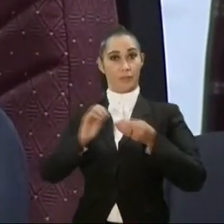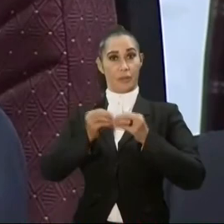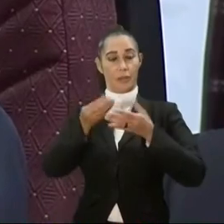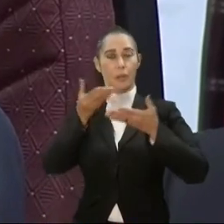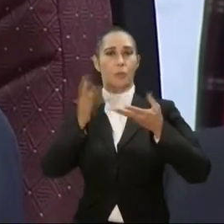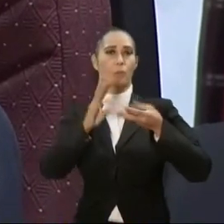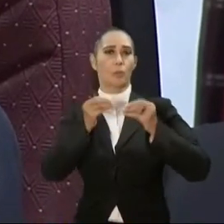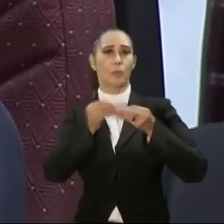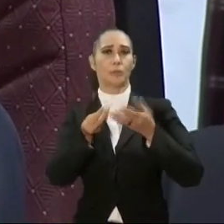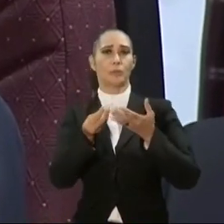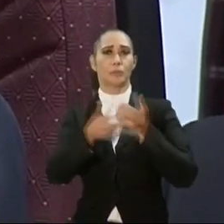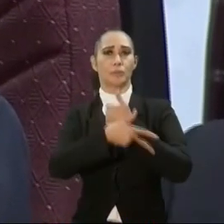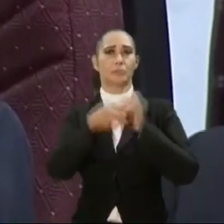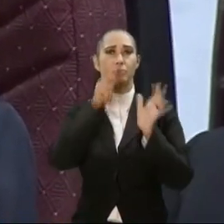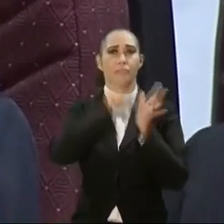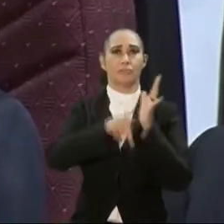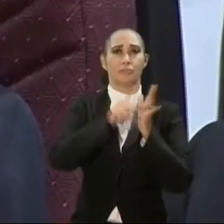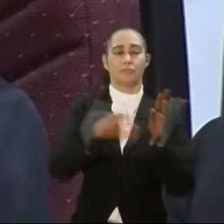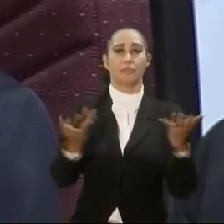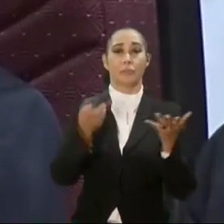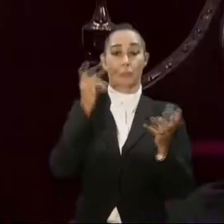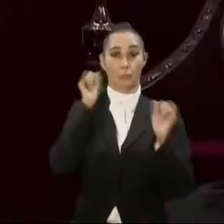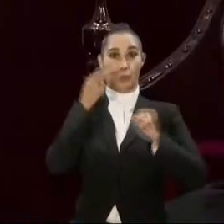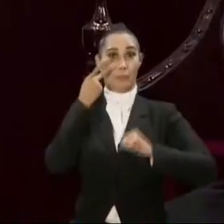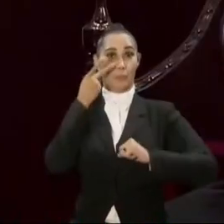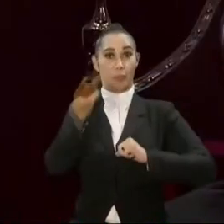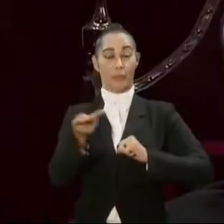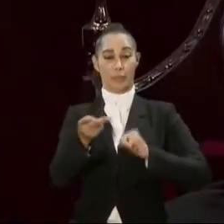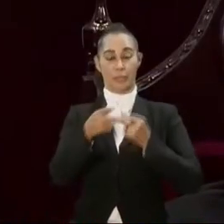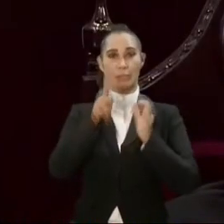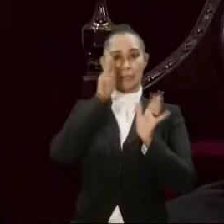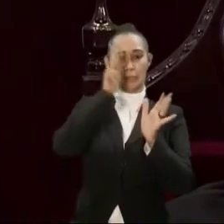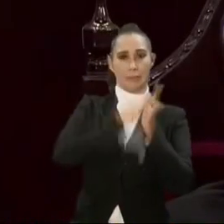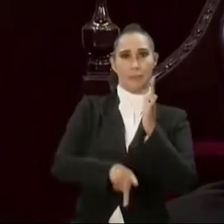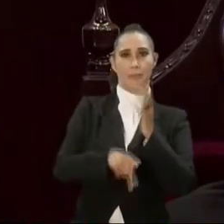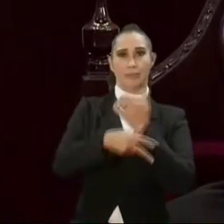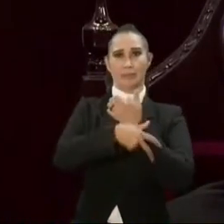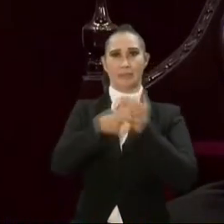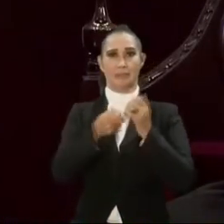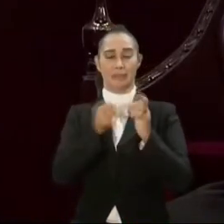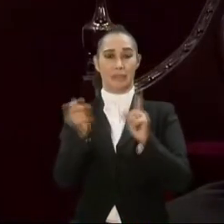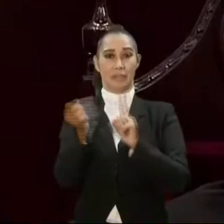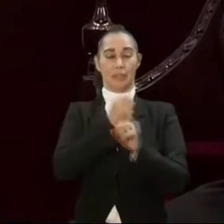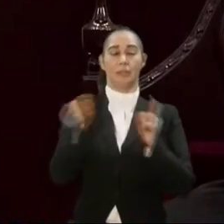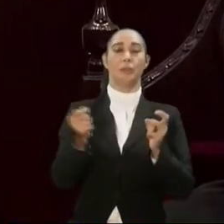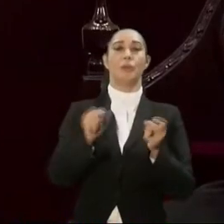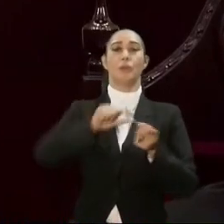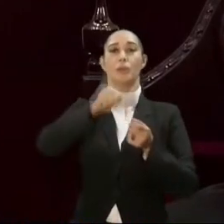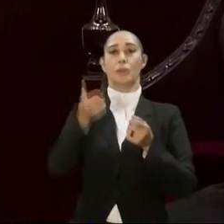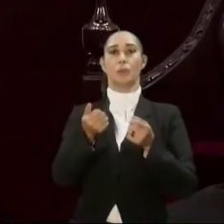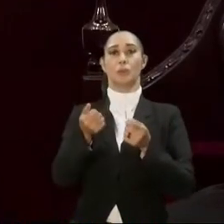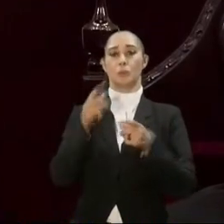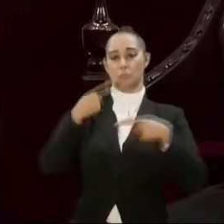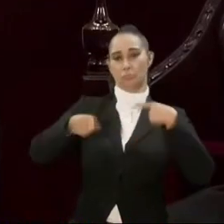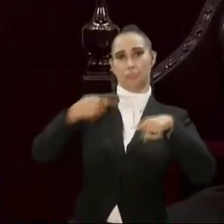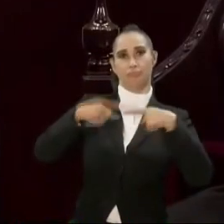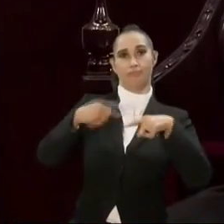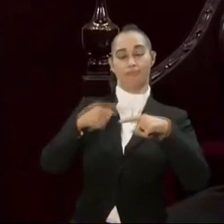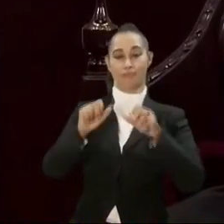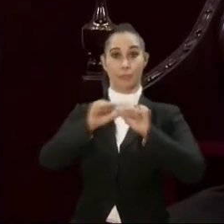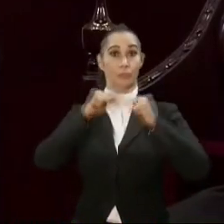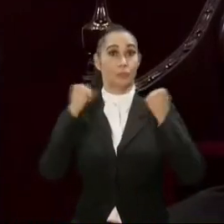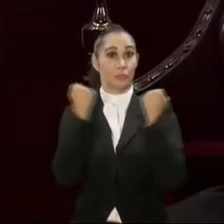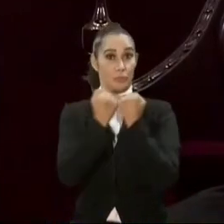desagregadas por tipo de delito nos hacen ver que los homicidios por delincuencia y aquellos relacionados con conflictos de tipo